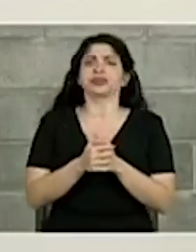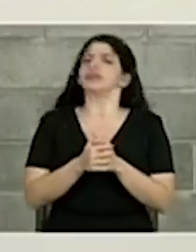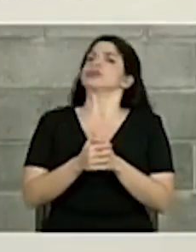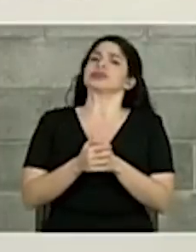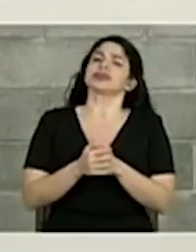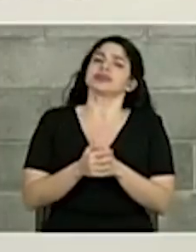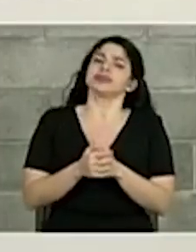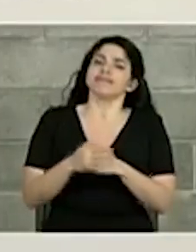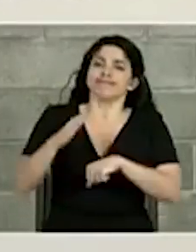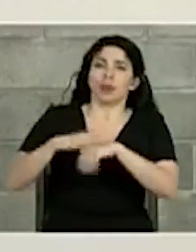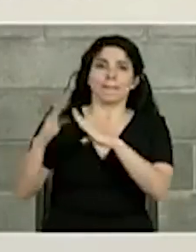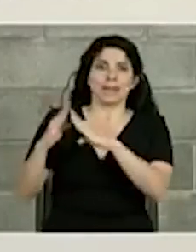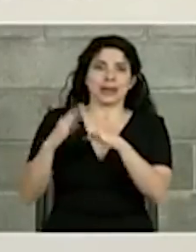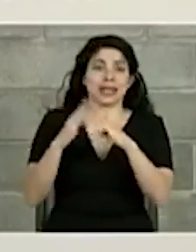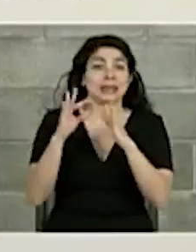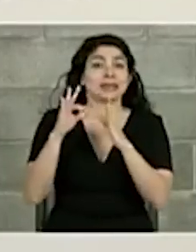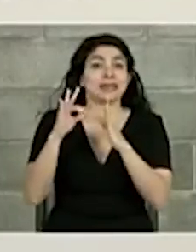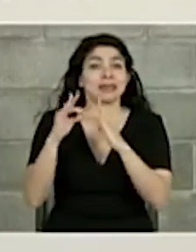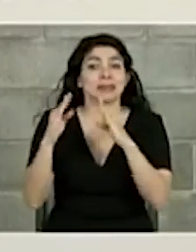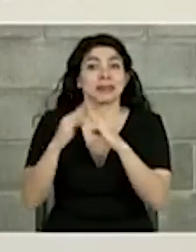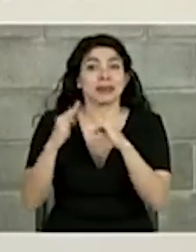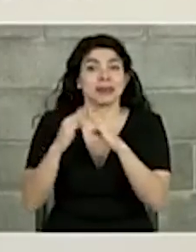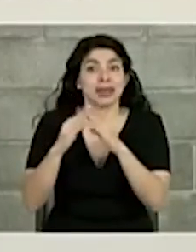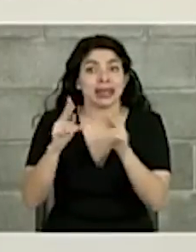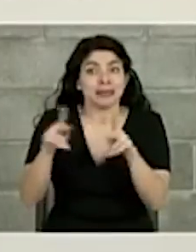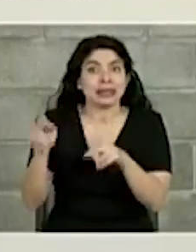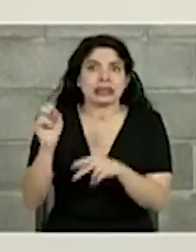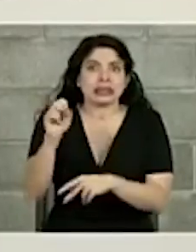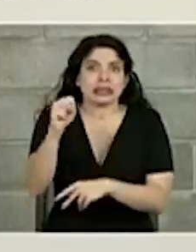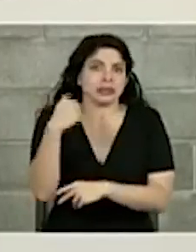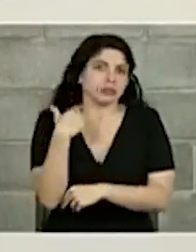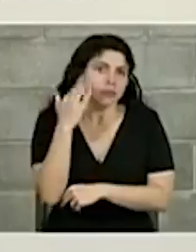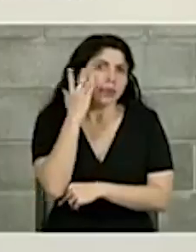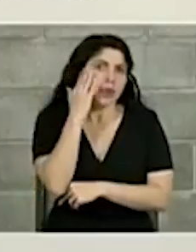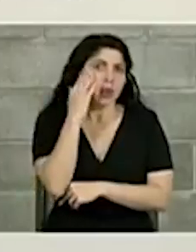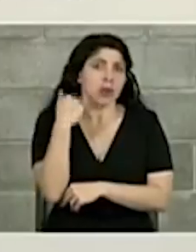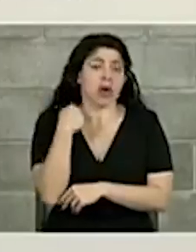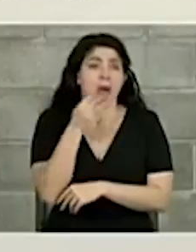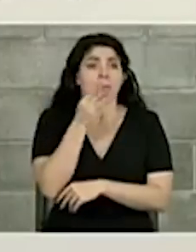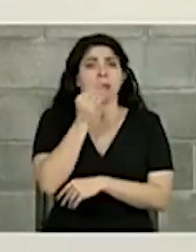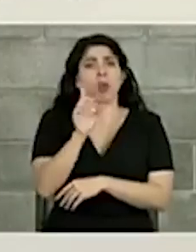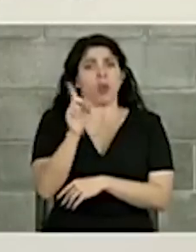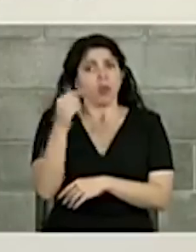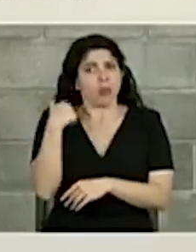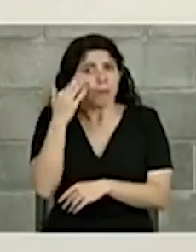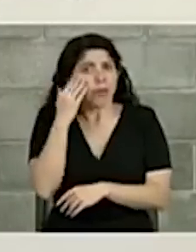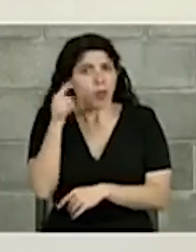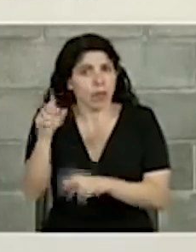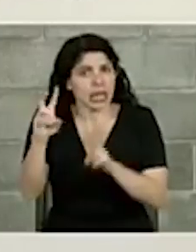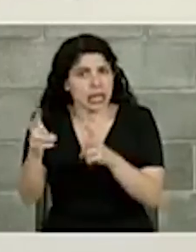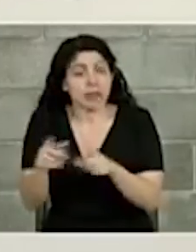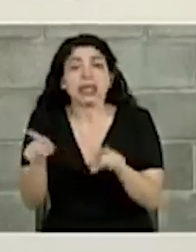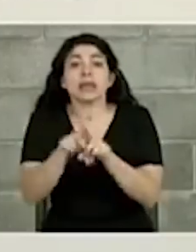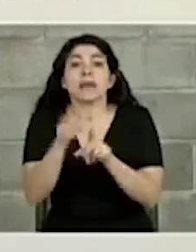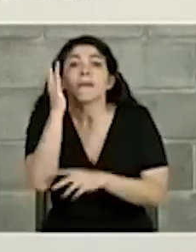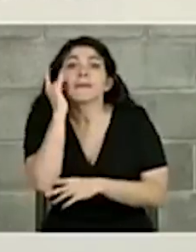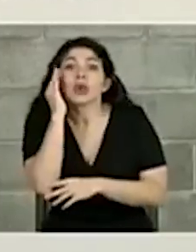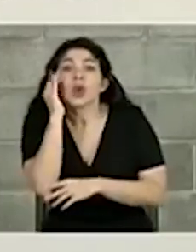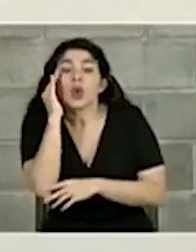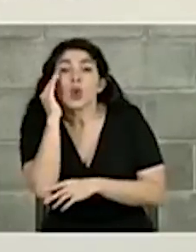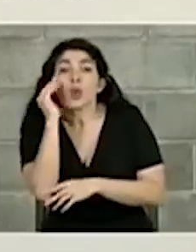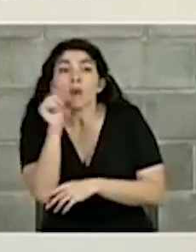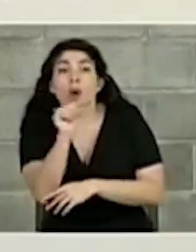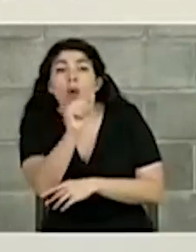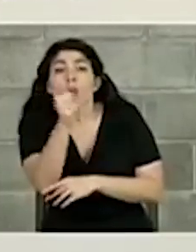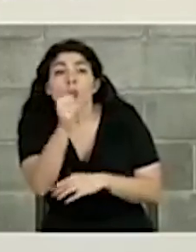de la vivienda sobre todo la vivienda popular si me preocupa no lo oculto me preocupa que podamos ir a